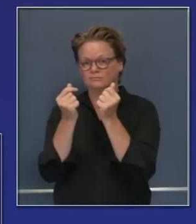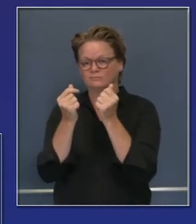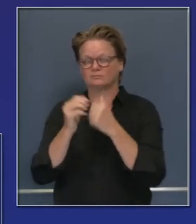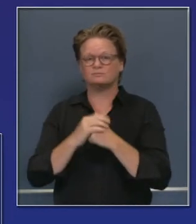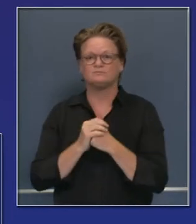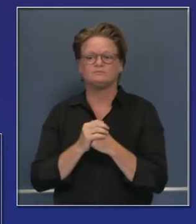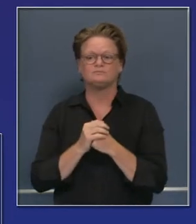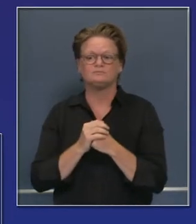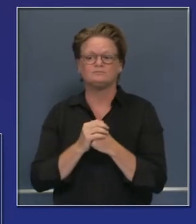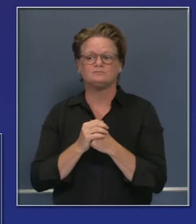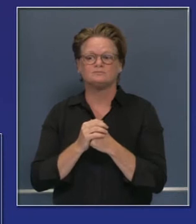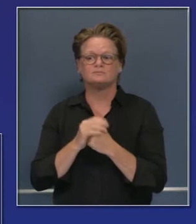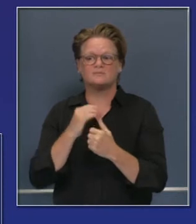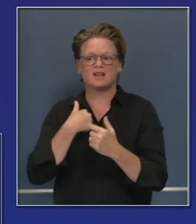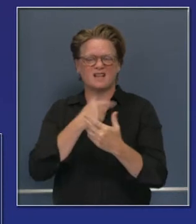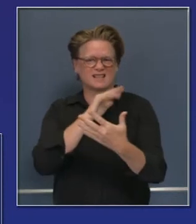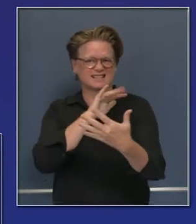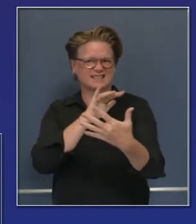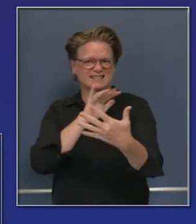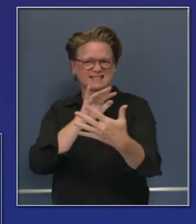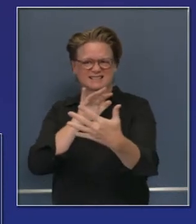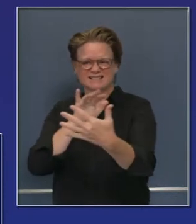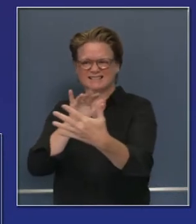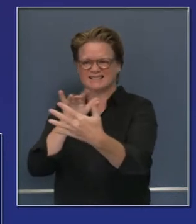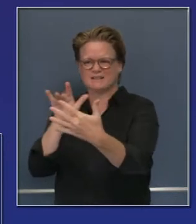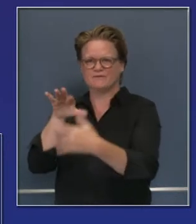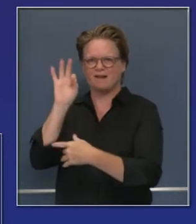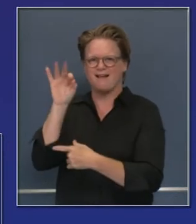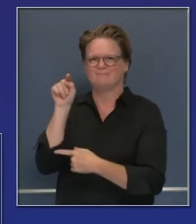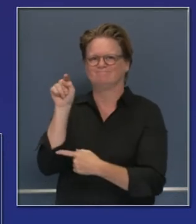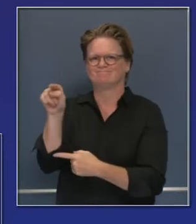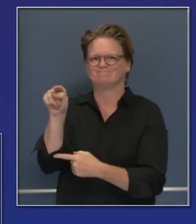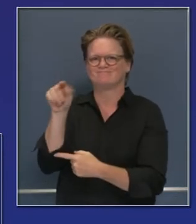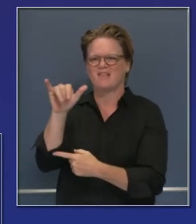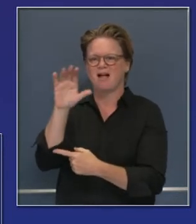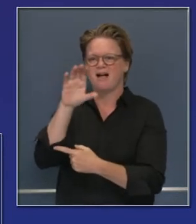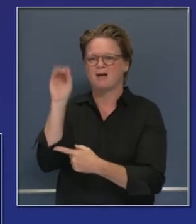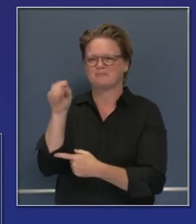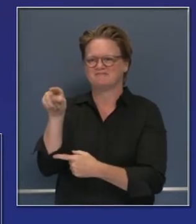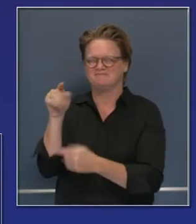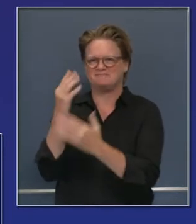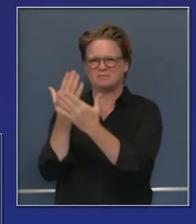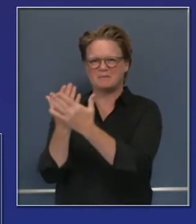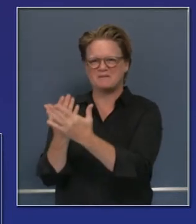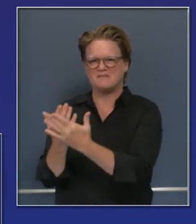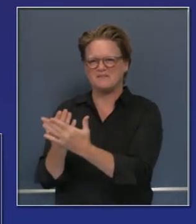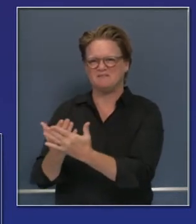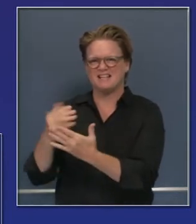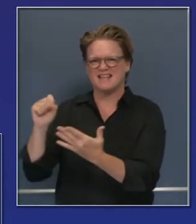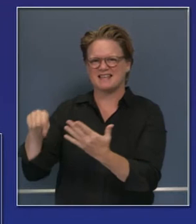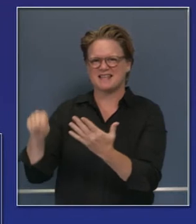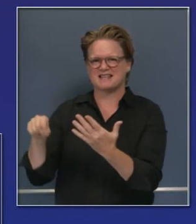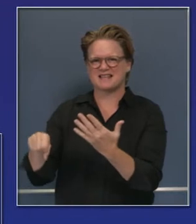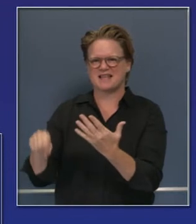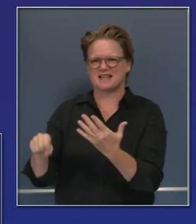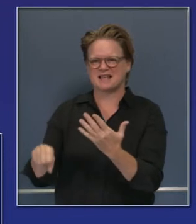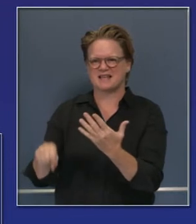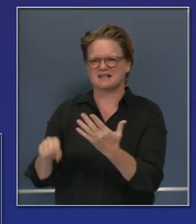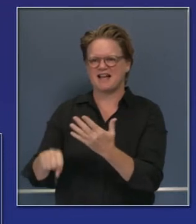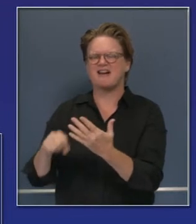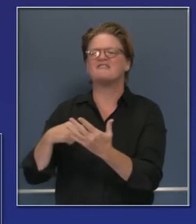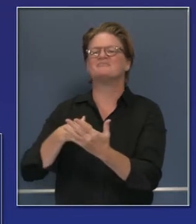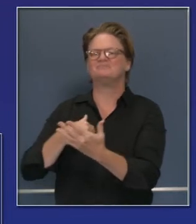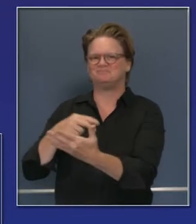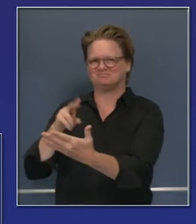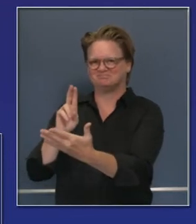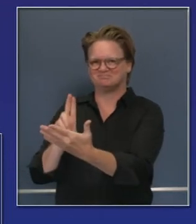acercamos a la decisión final de este proveedor, el cual ha hecho resultados comprobados y que puede hacer lo que necesitamos y lo que